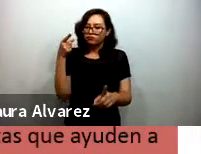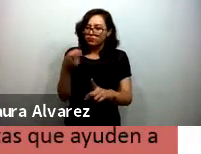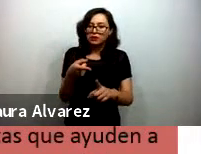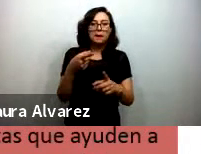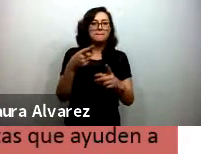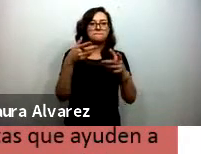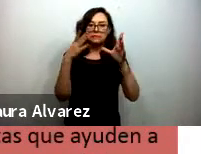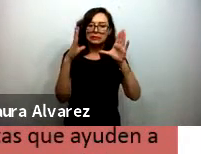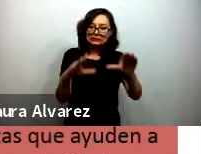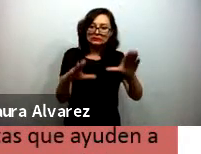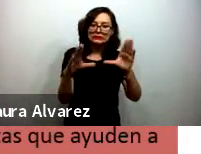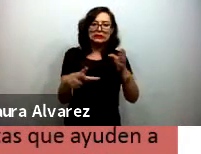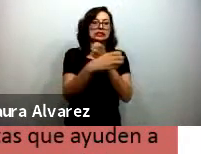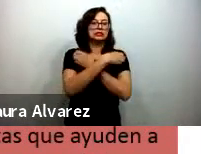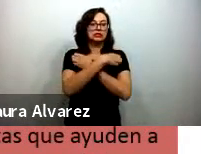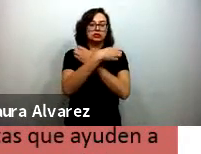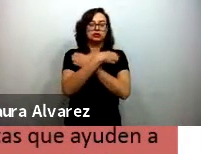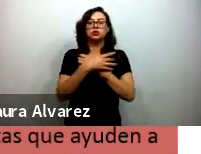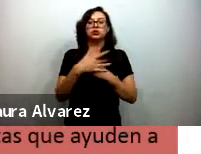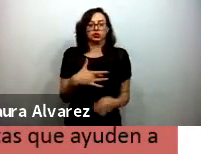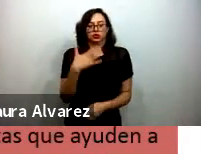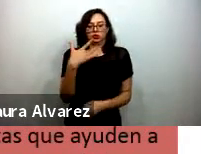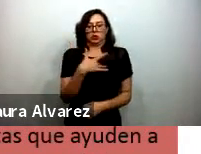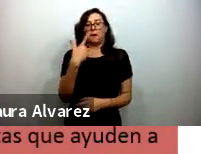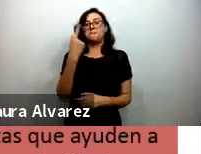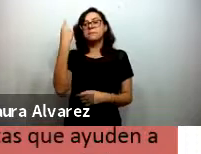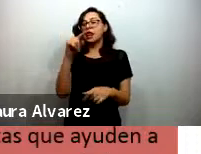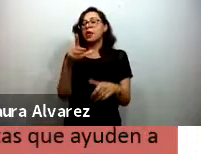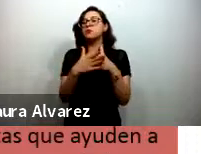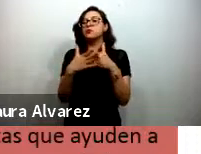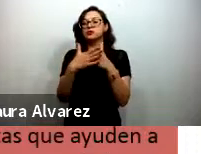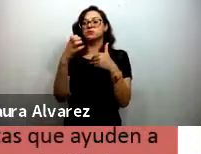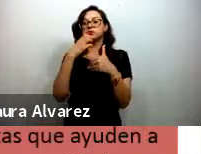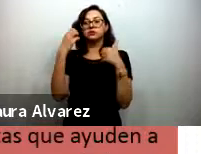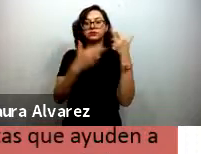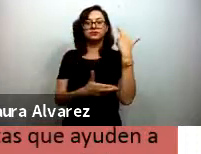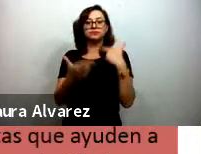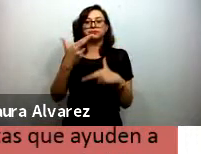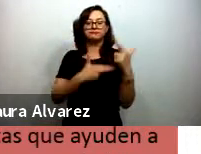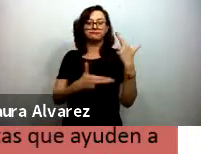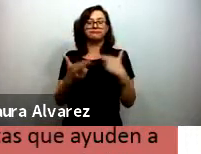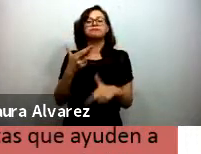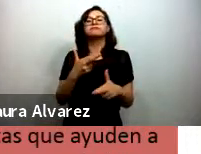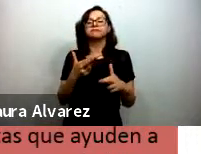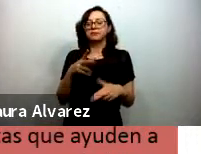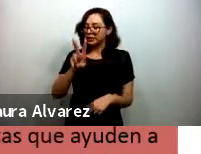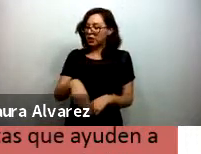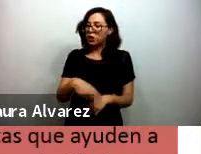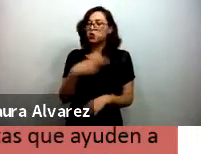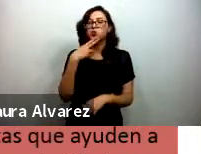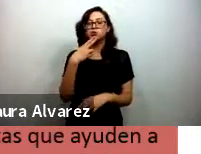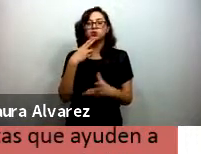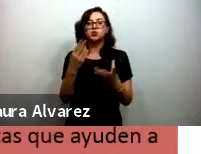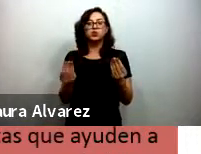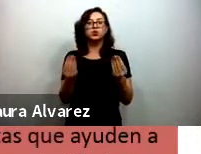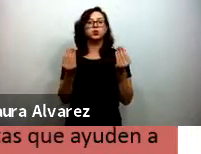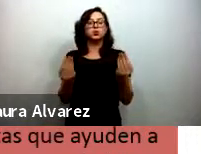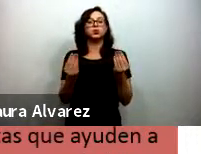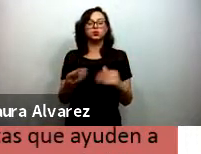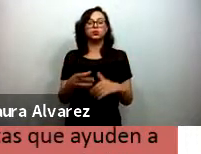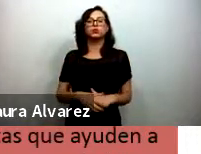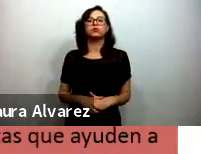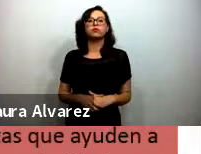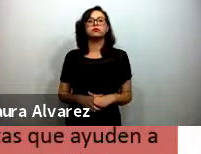educación socioemocional para el regreso a clases que va a ser de mucha utilidad hemos recuperado voces de